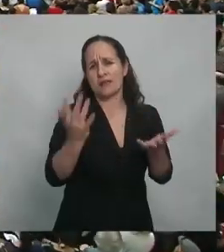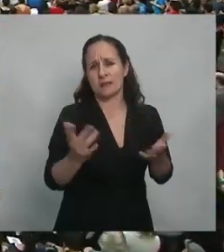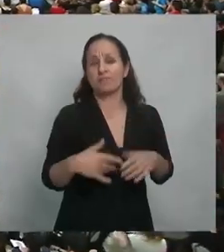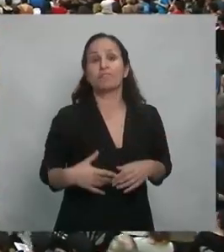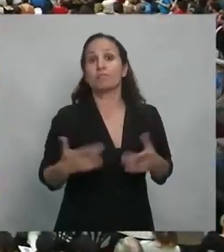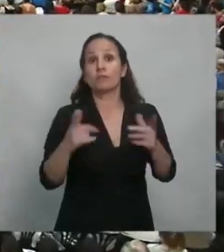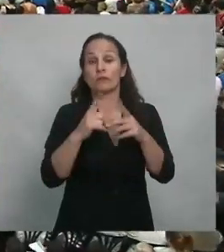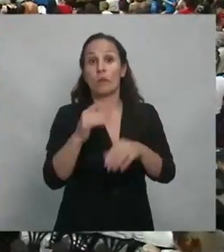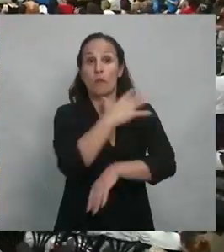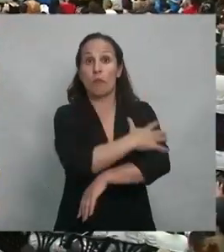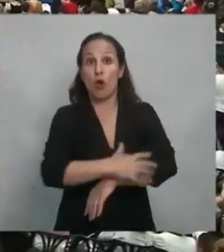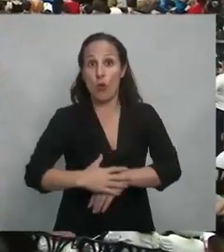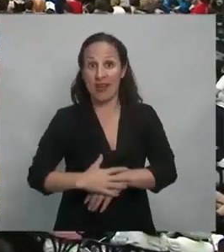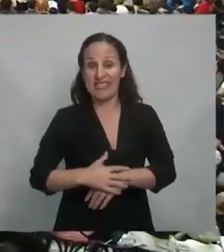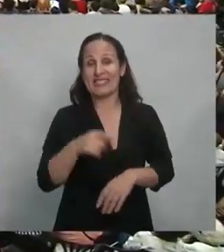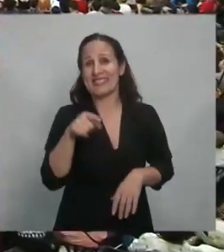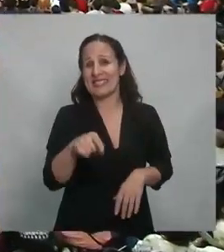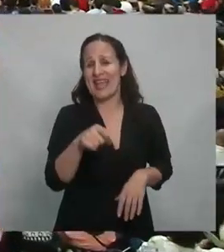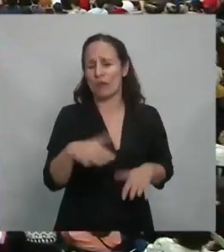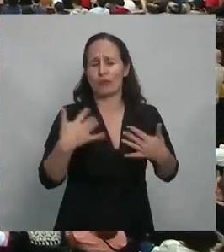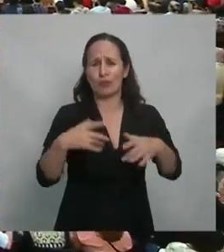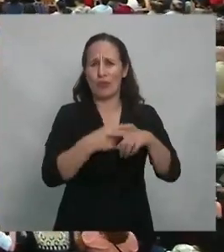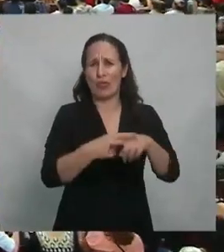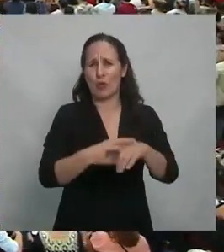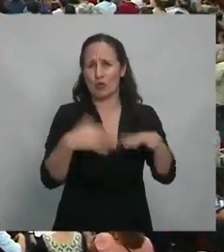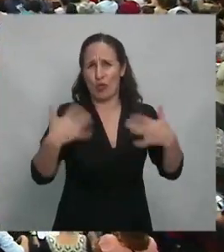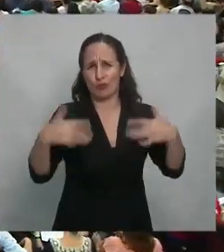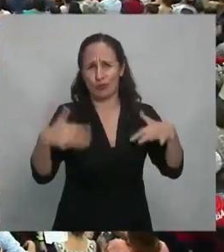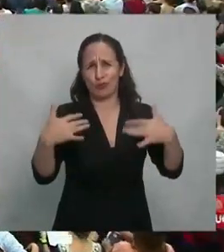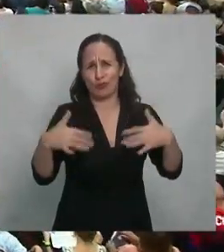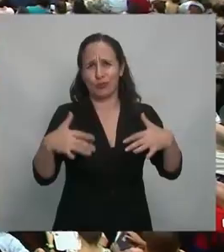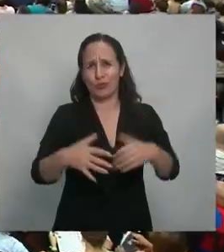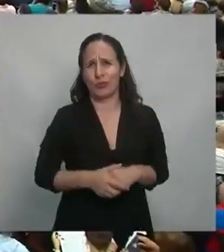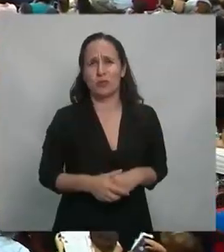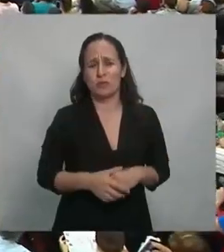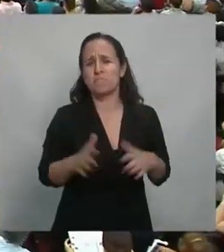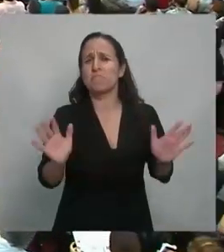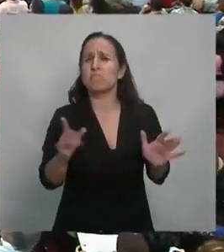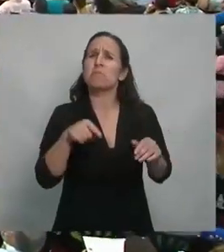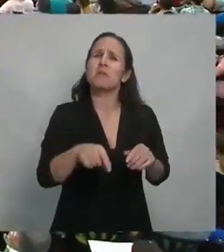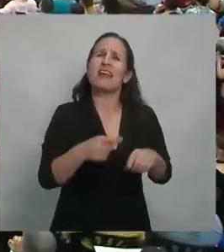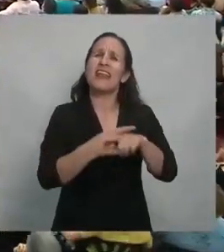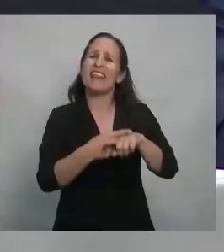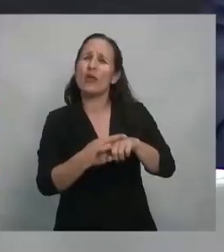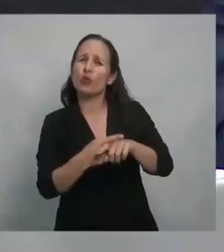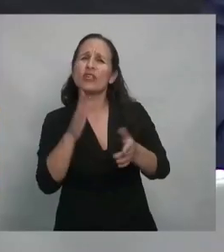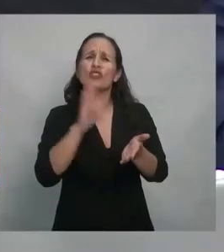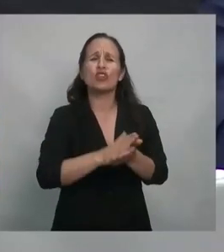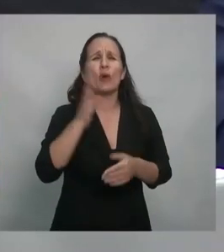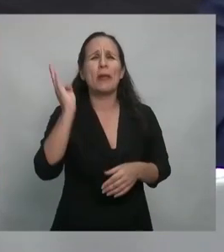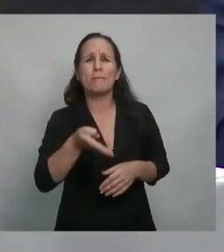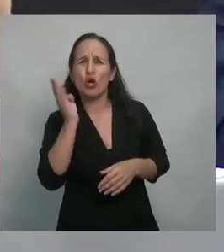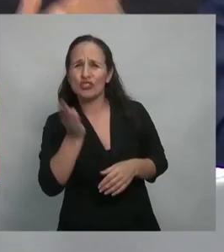pobreza que originó grandes discusiones, miren, no hace falta ponerse a discutir de porcentajes.